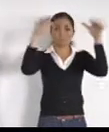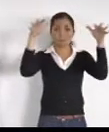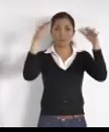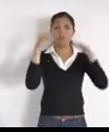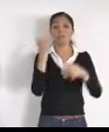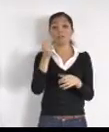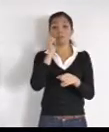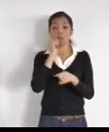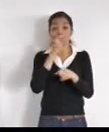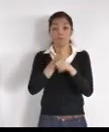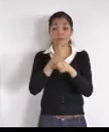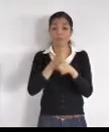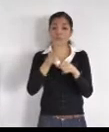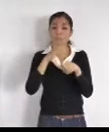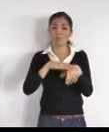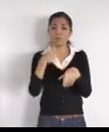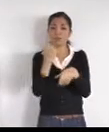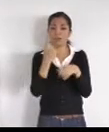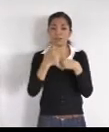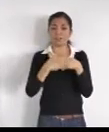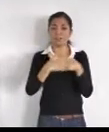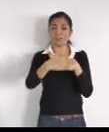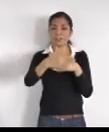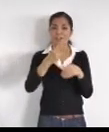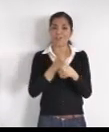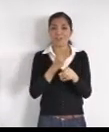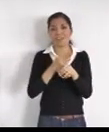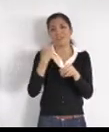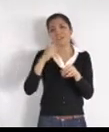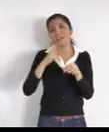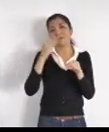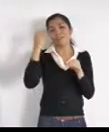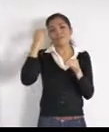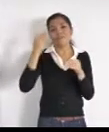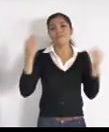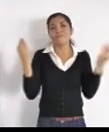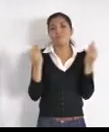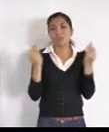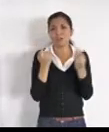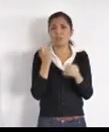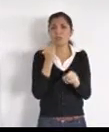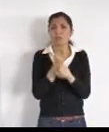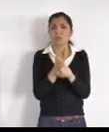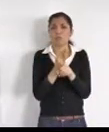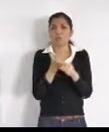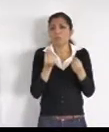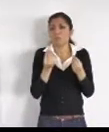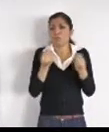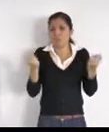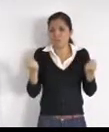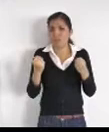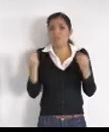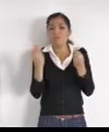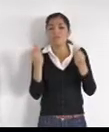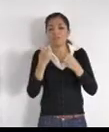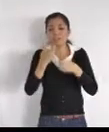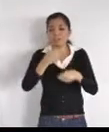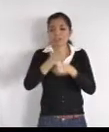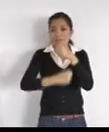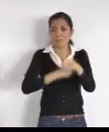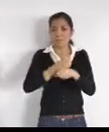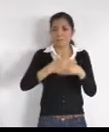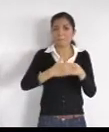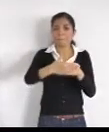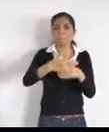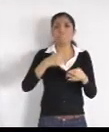fuertes fríos en este año, las enfermedades respiratorias deben de tener una política de prevención, por